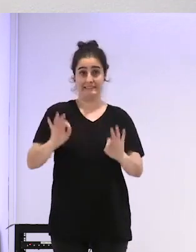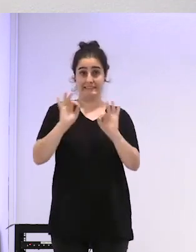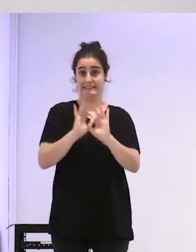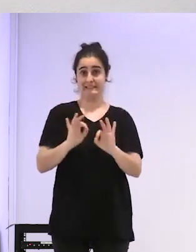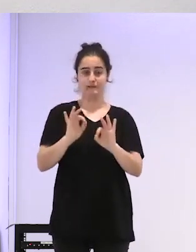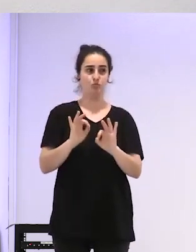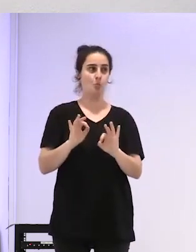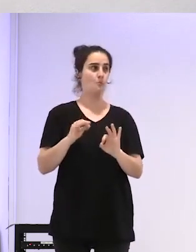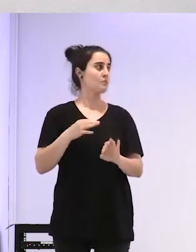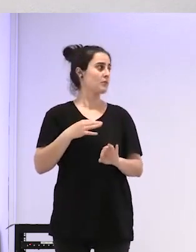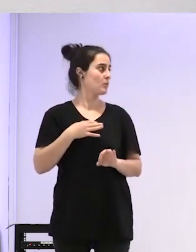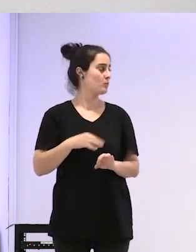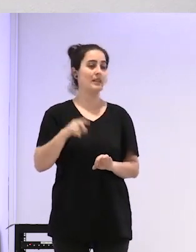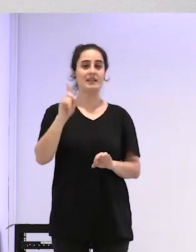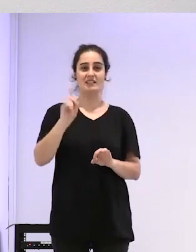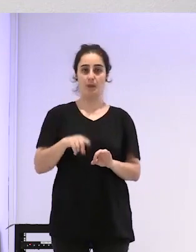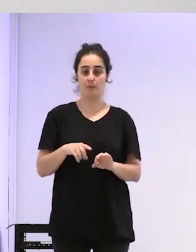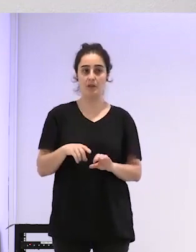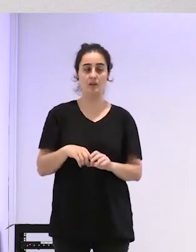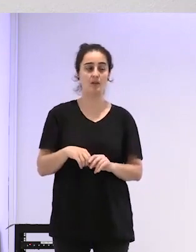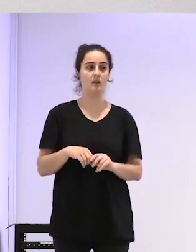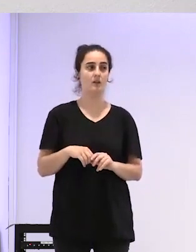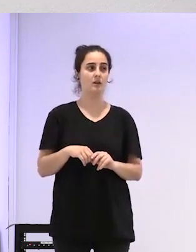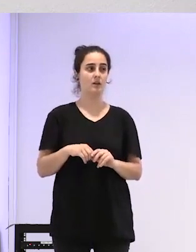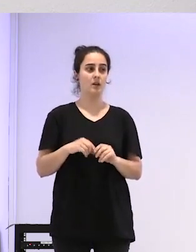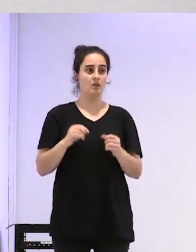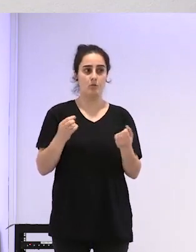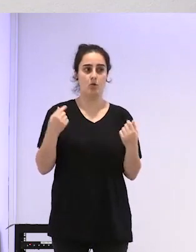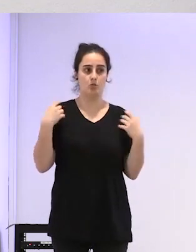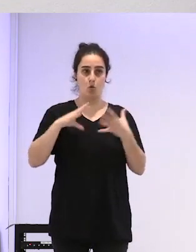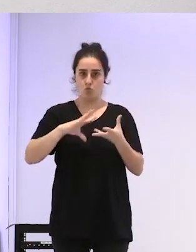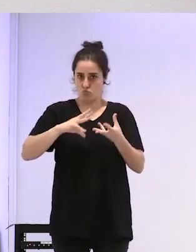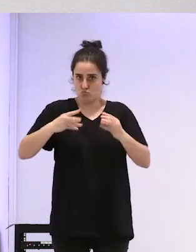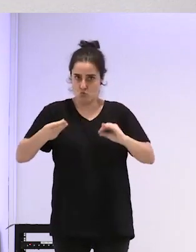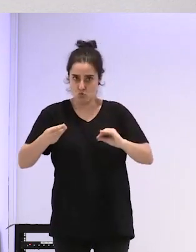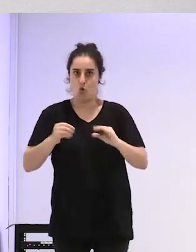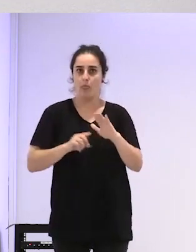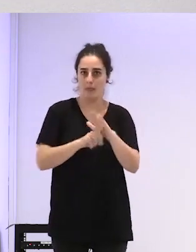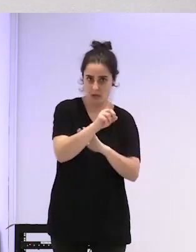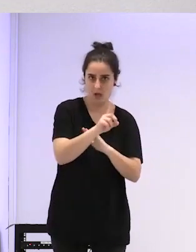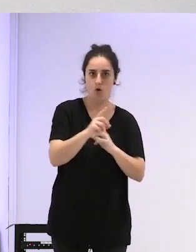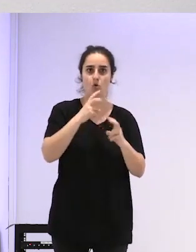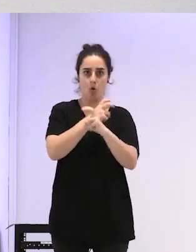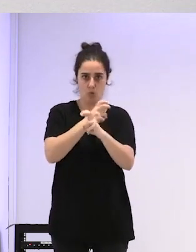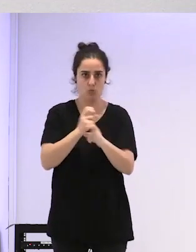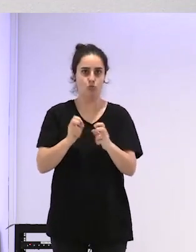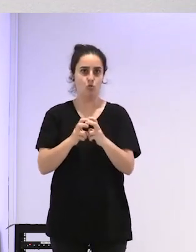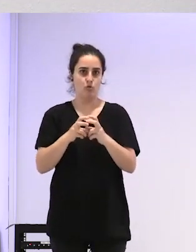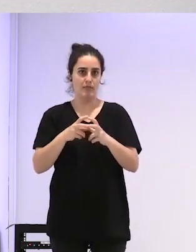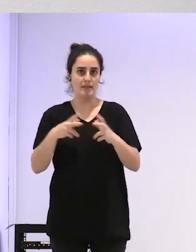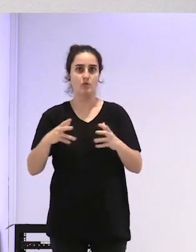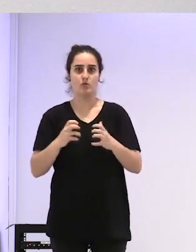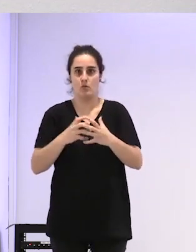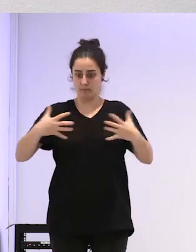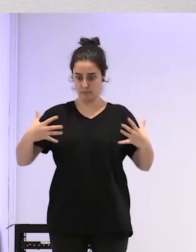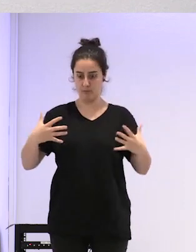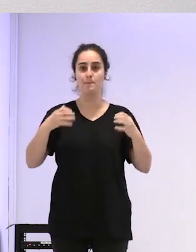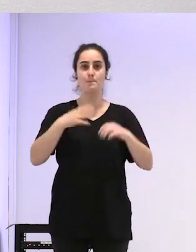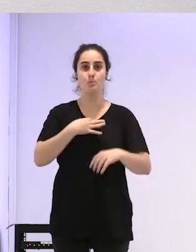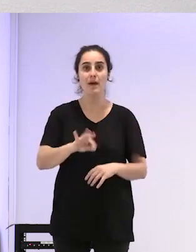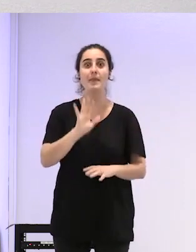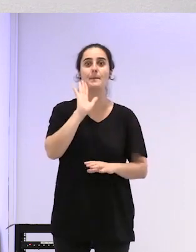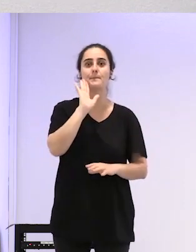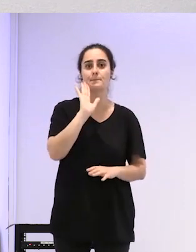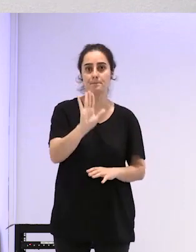desahore incluso muscular ¿no? y óseo y en cambio permite el